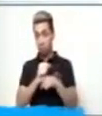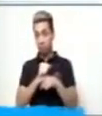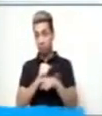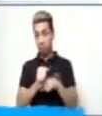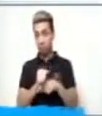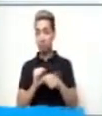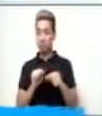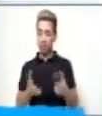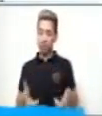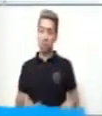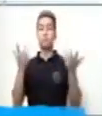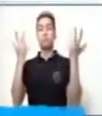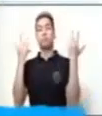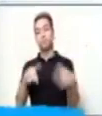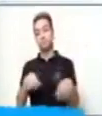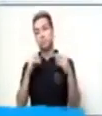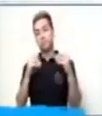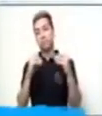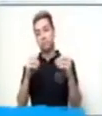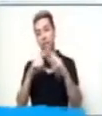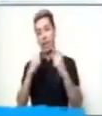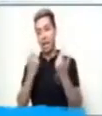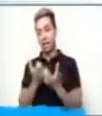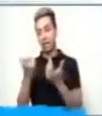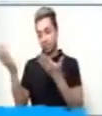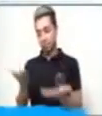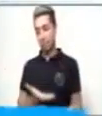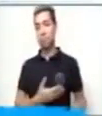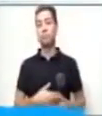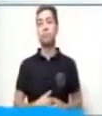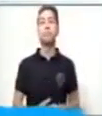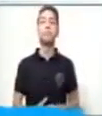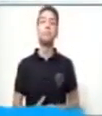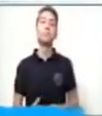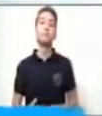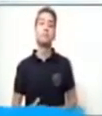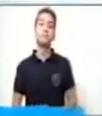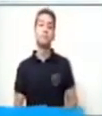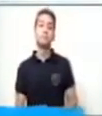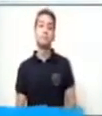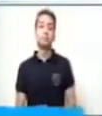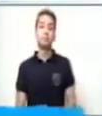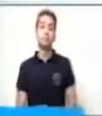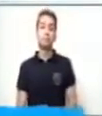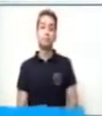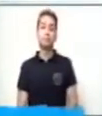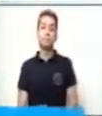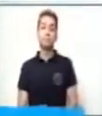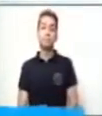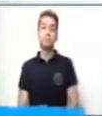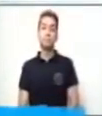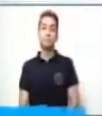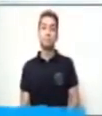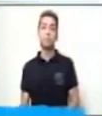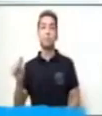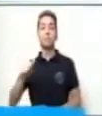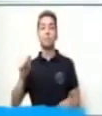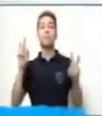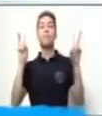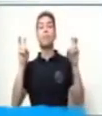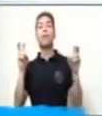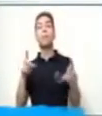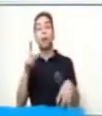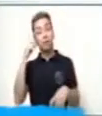iniciar con nuestro tema. Bienvenidos. Como puedes observar, el tema es las